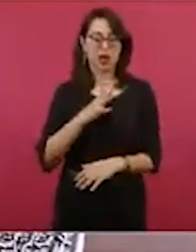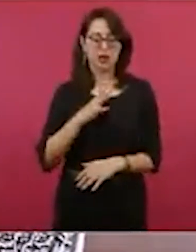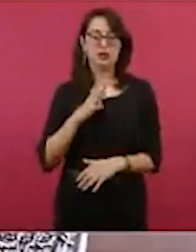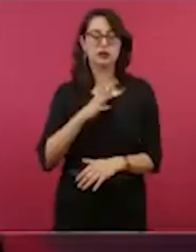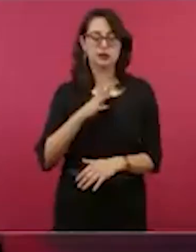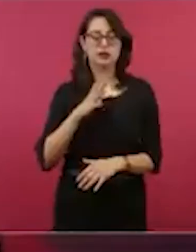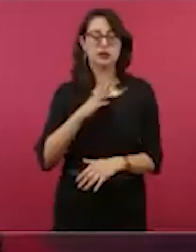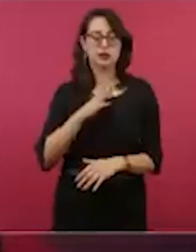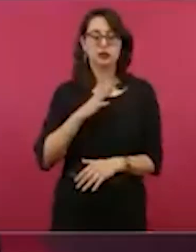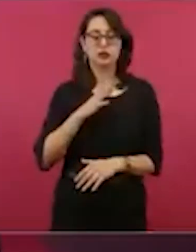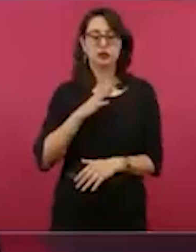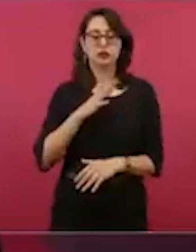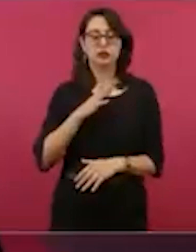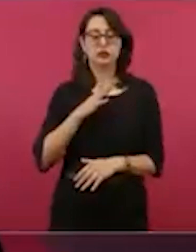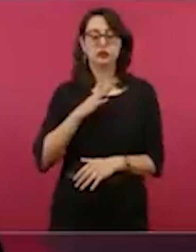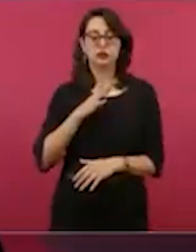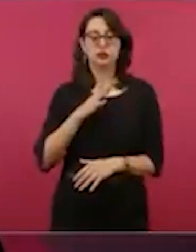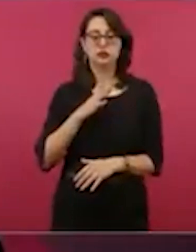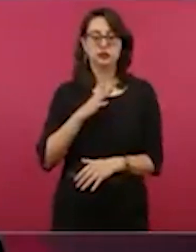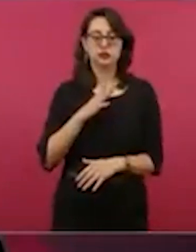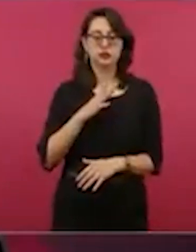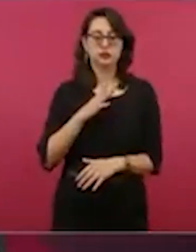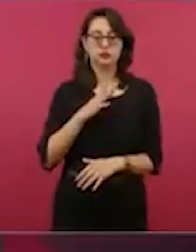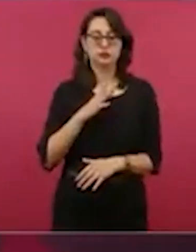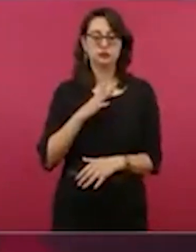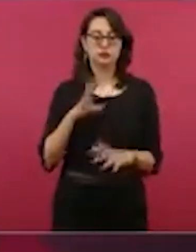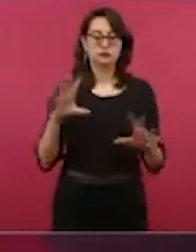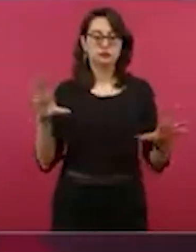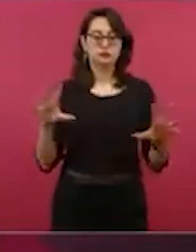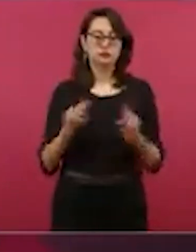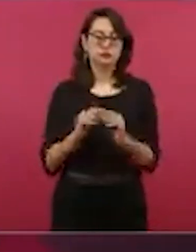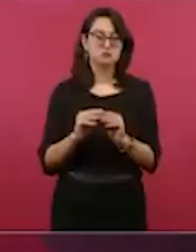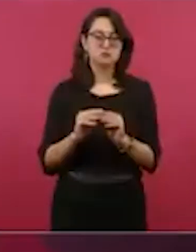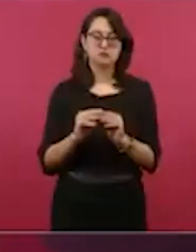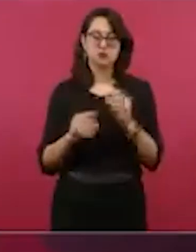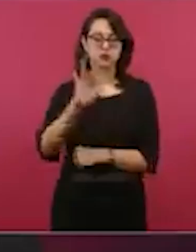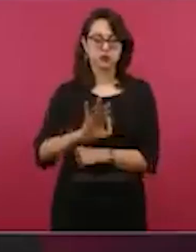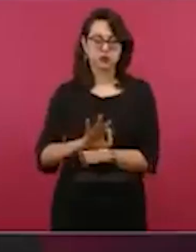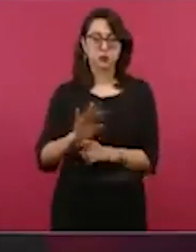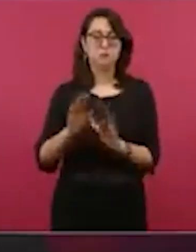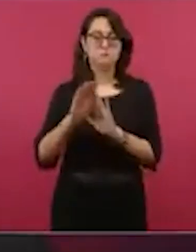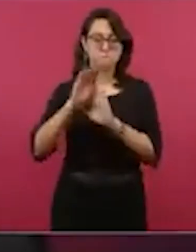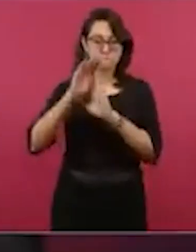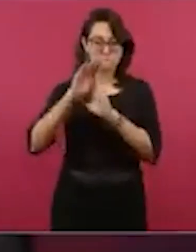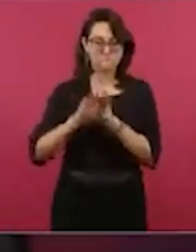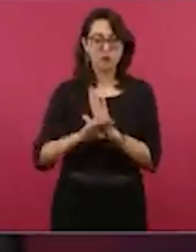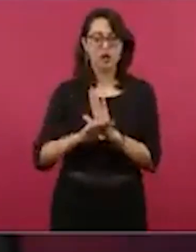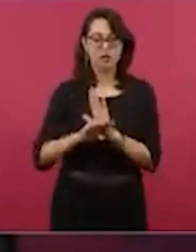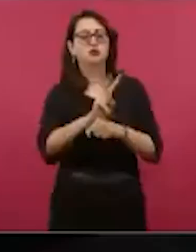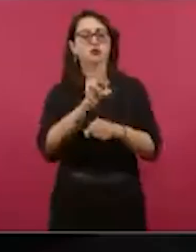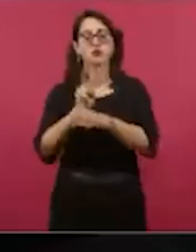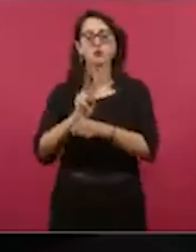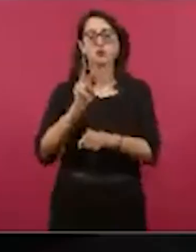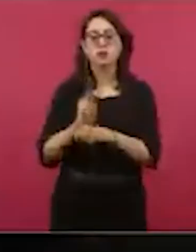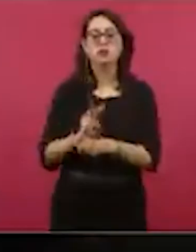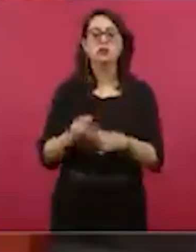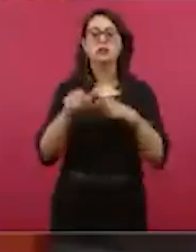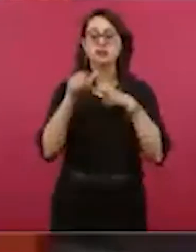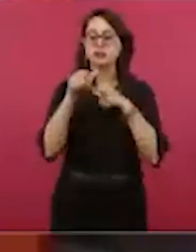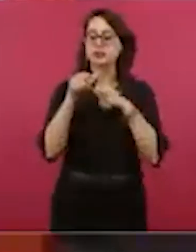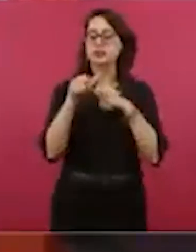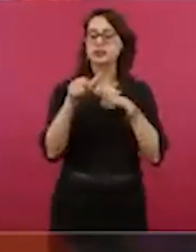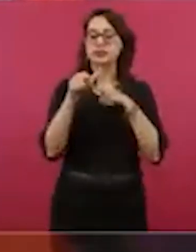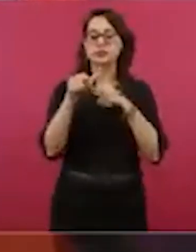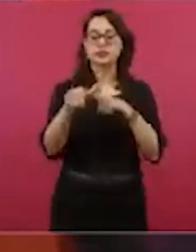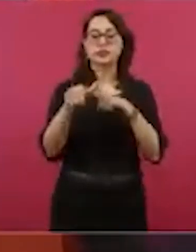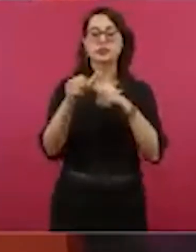los homicidios en 17%. Si continuamos así, vamos a